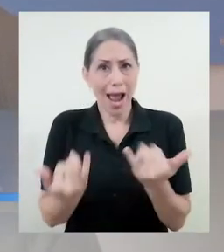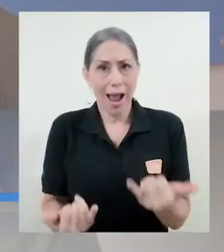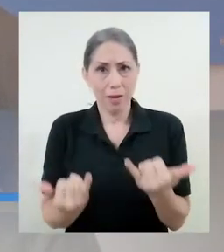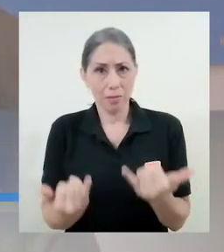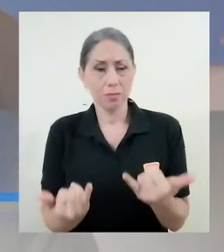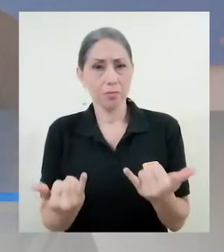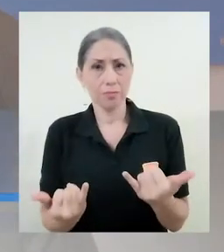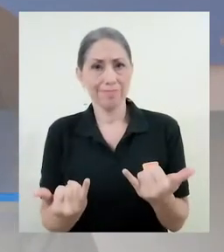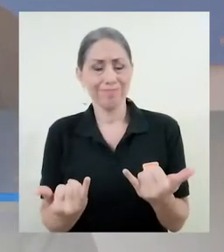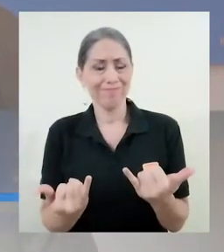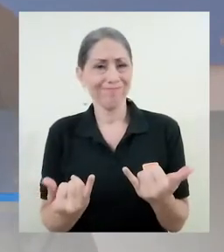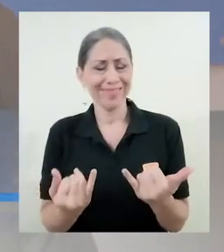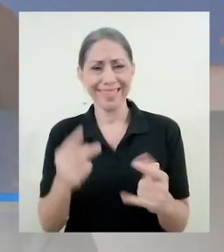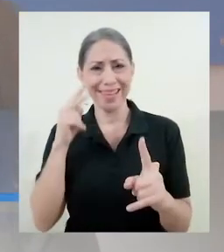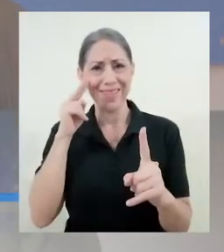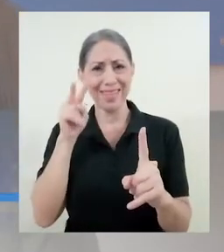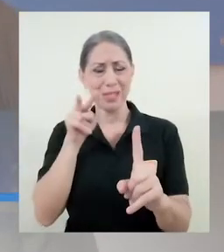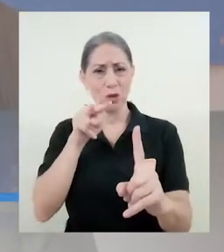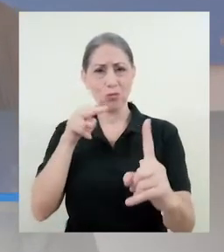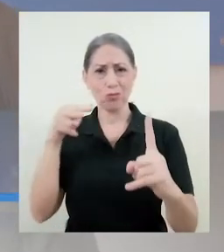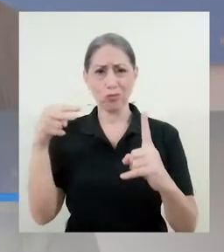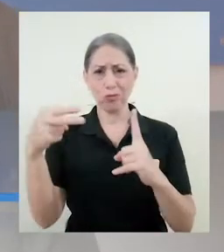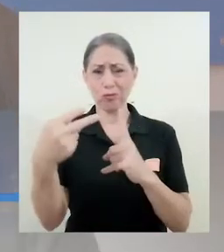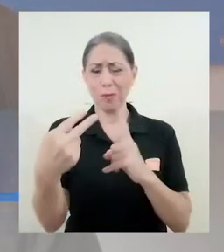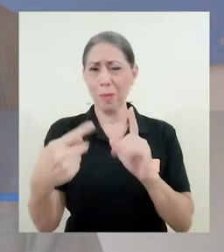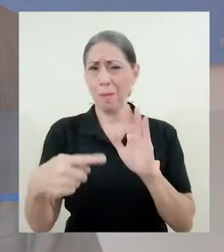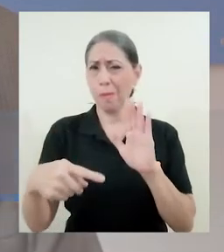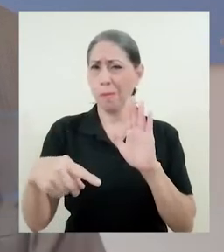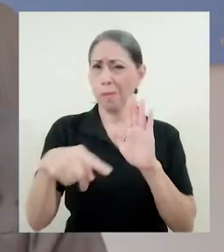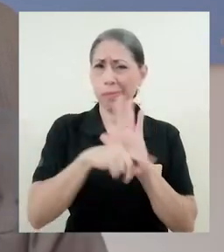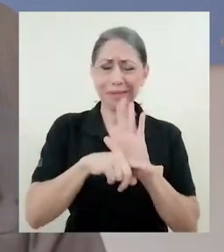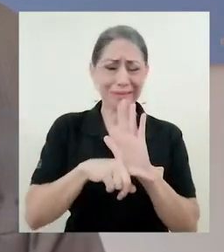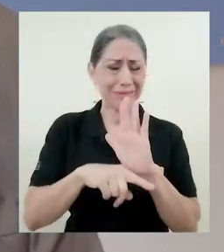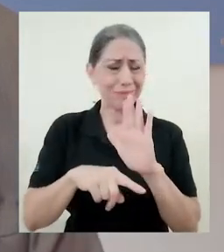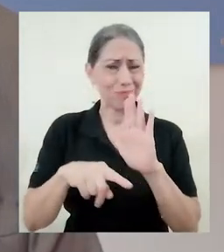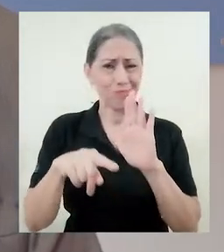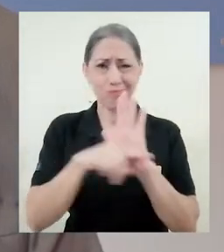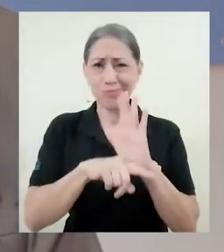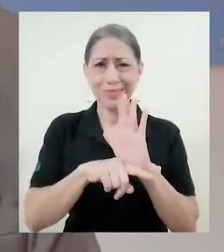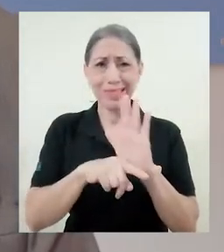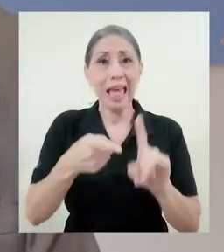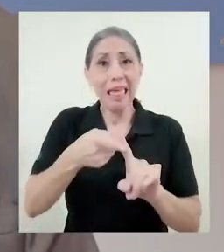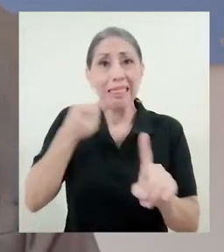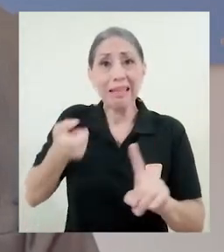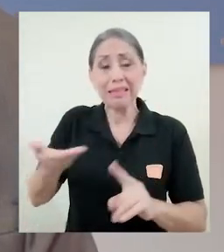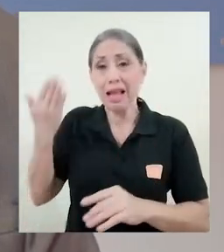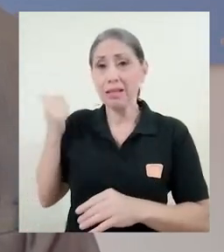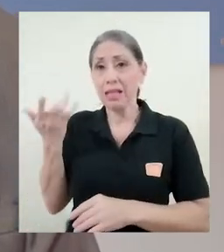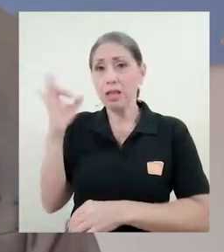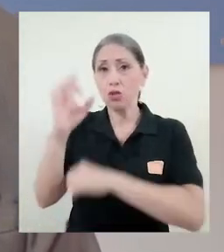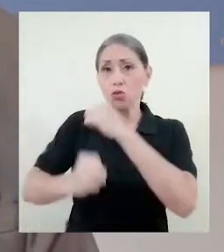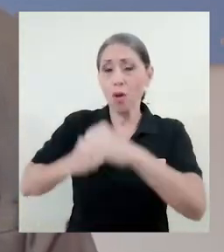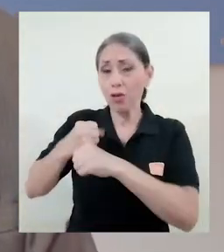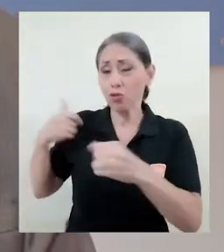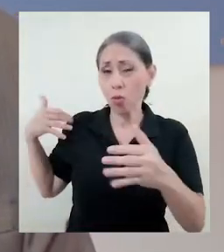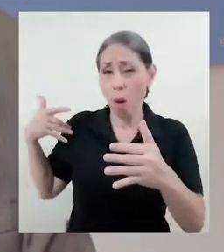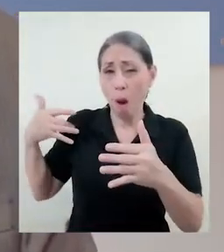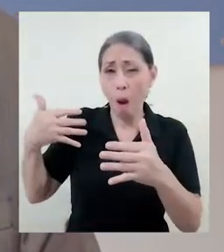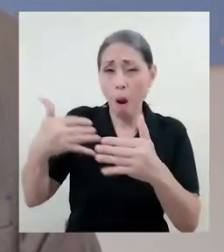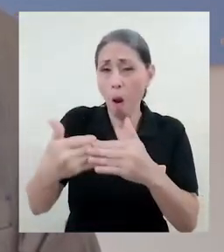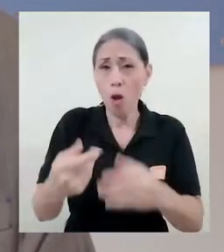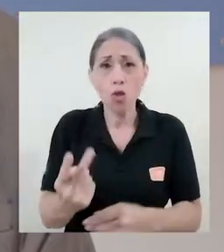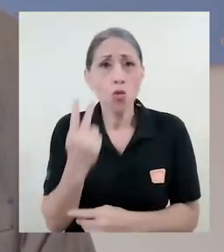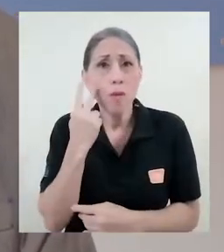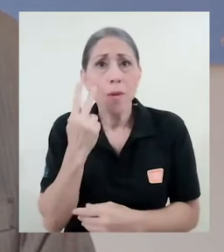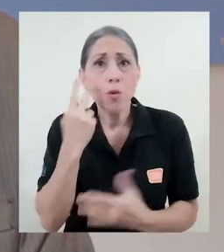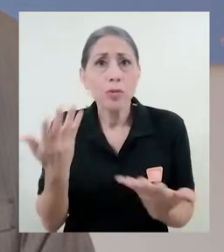valoradas de una manera muy, muy pesimista. Tan pesimista que desde hace 18 años no registramos